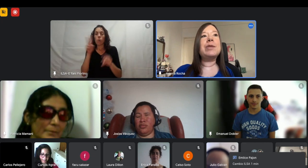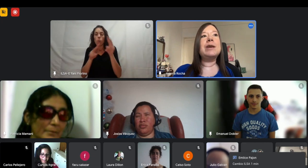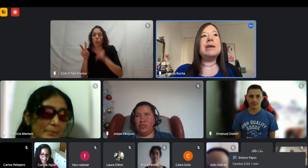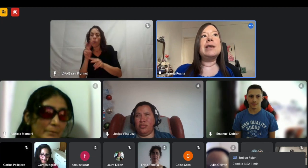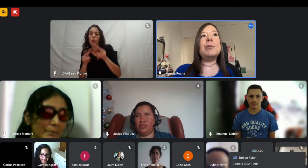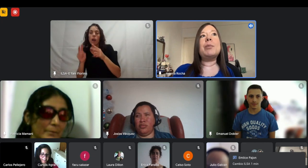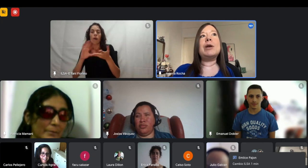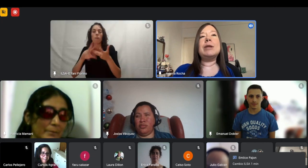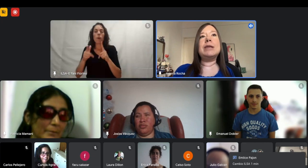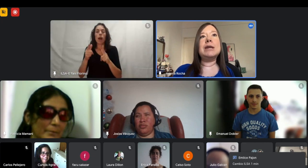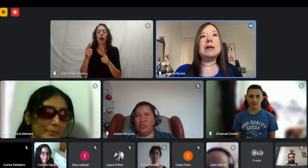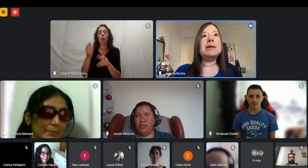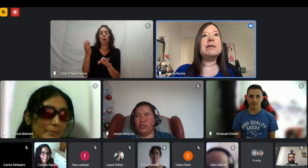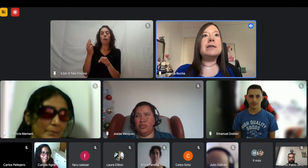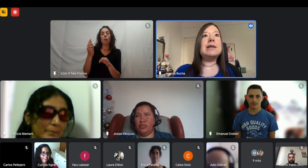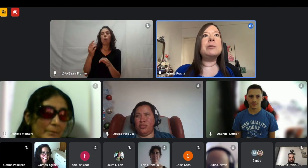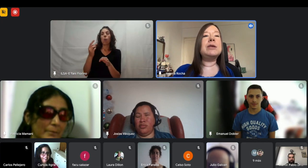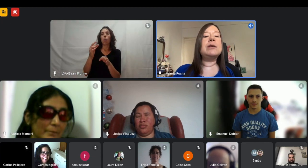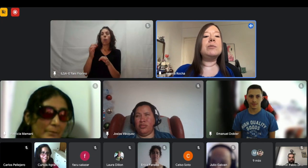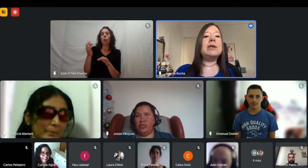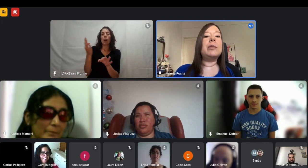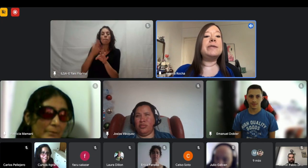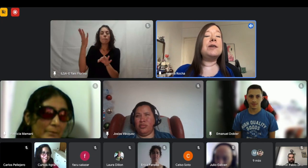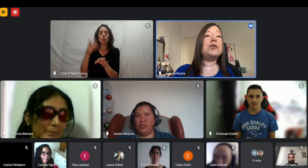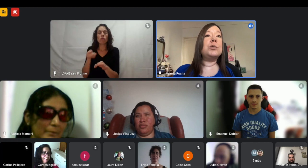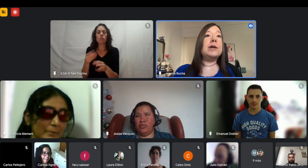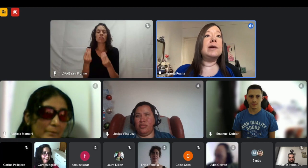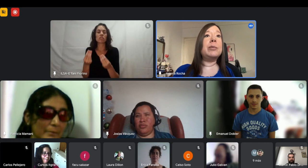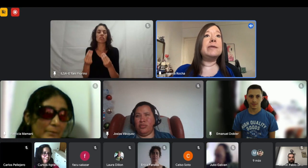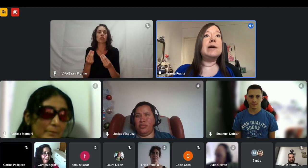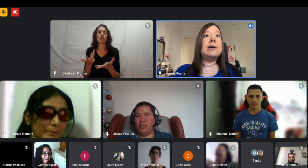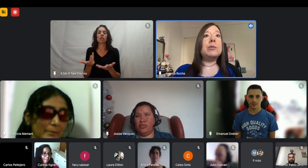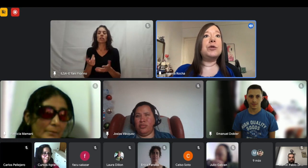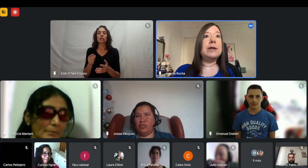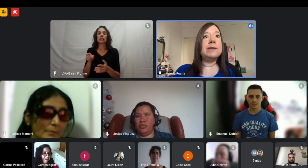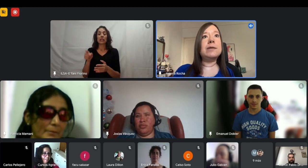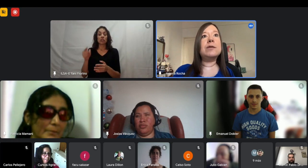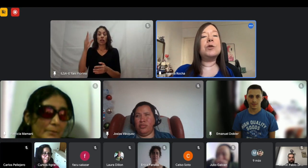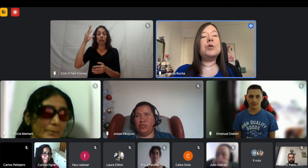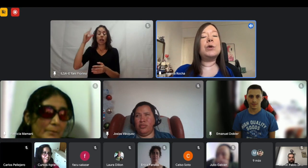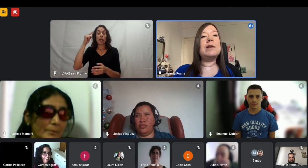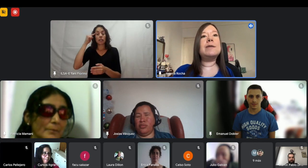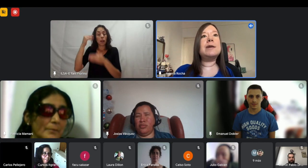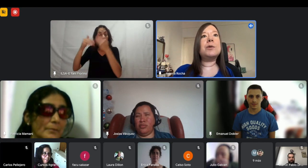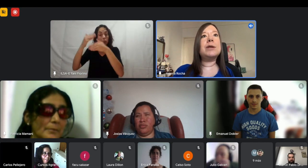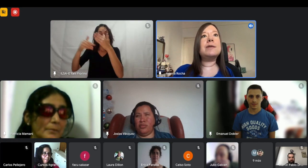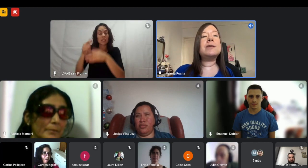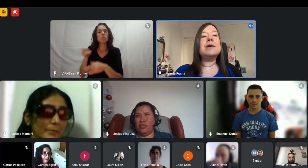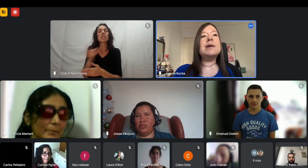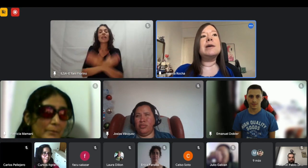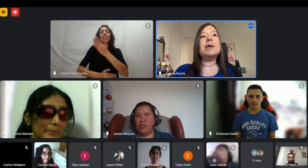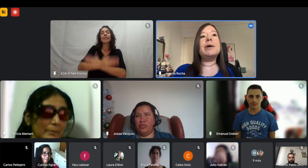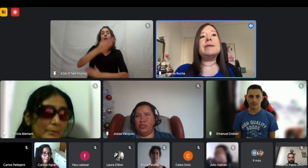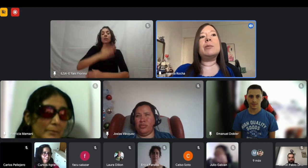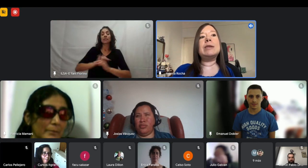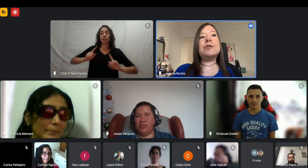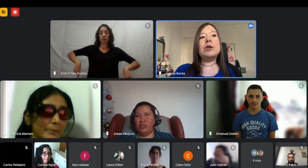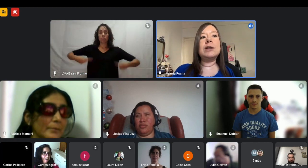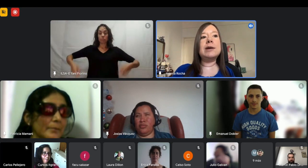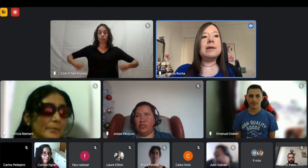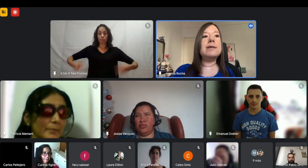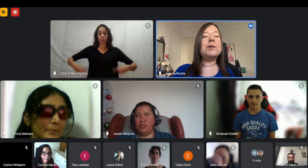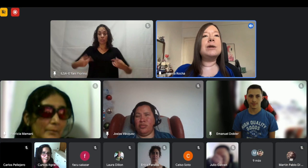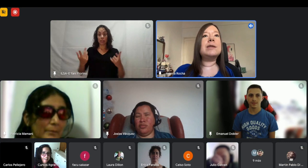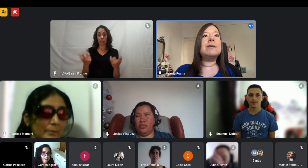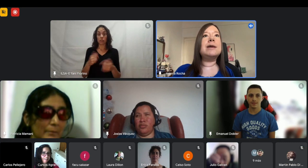me permitiera dada mi discapacidad yo tengo una discapacidad motriz soy usuaria de silla de ruedas y básicamente